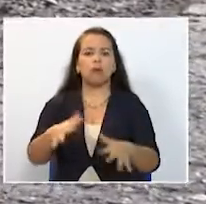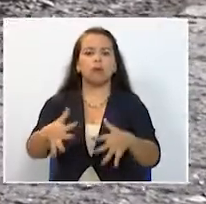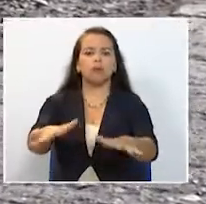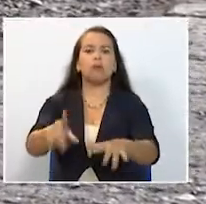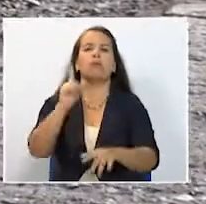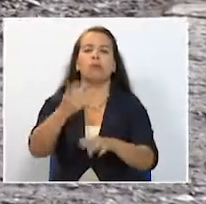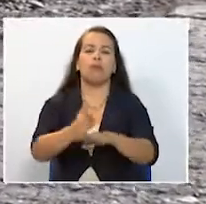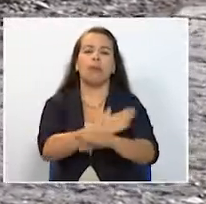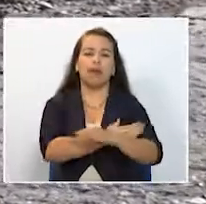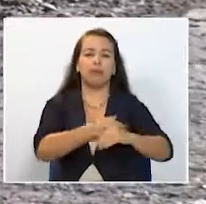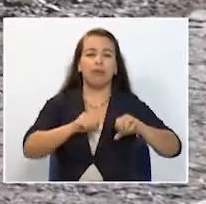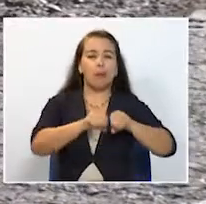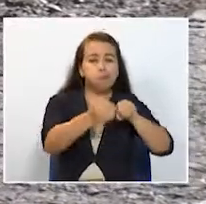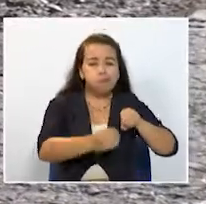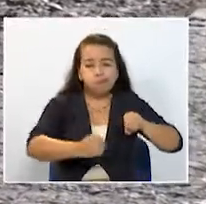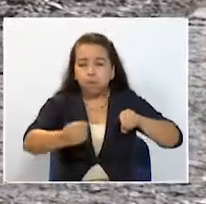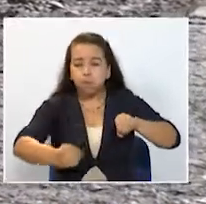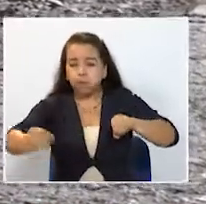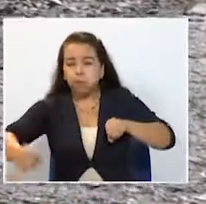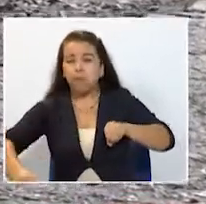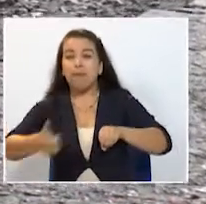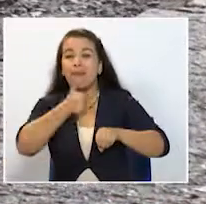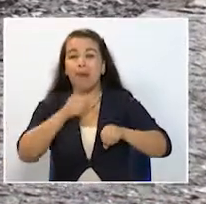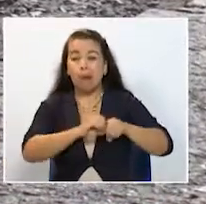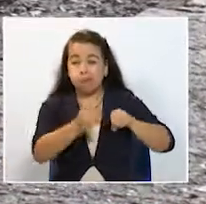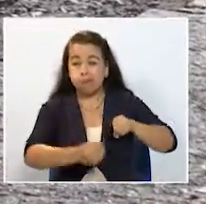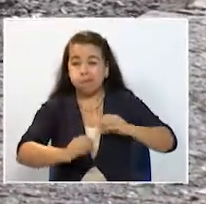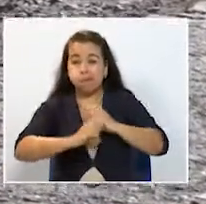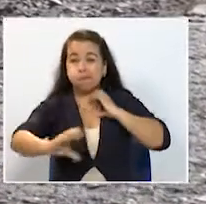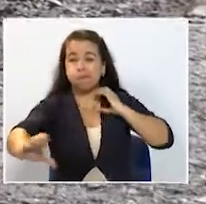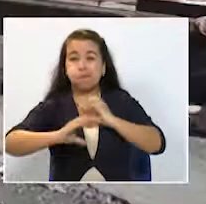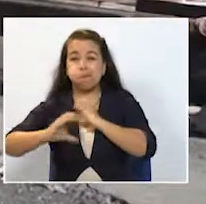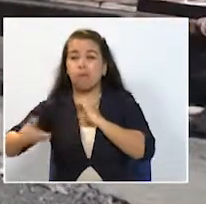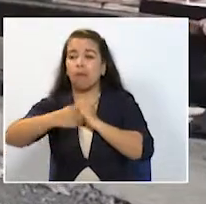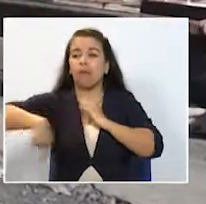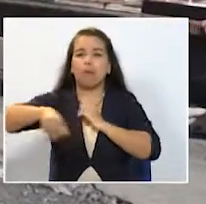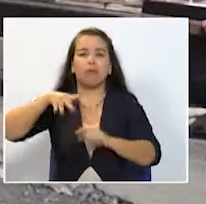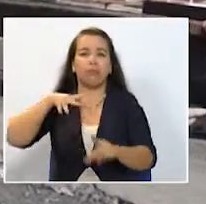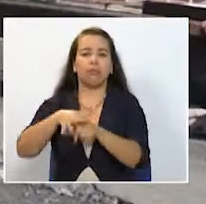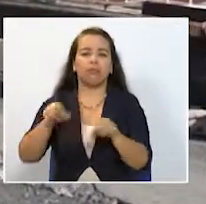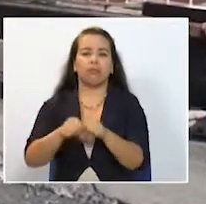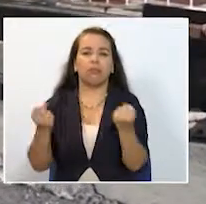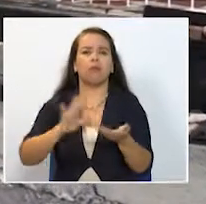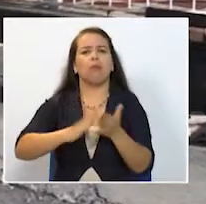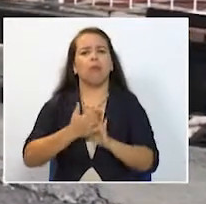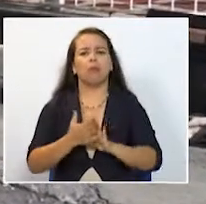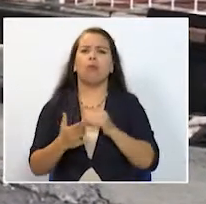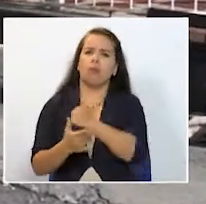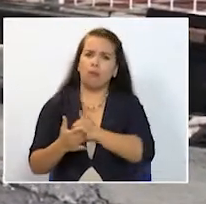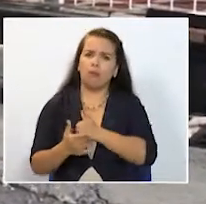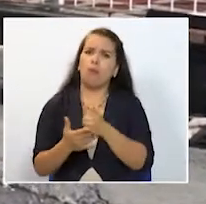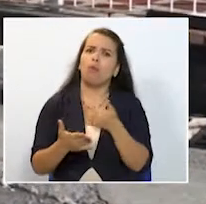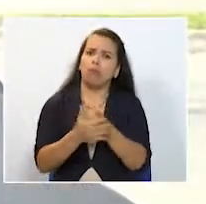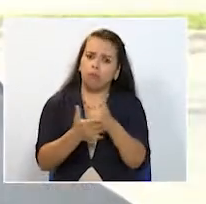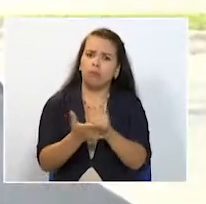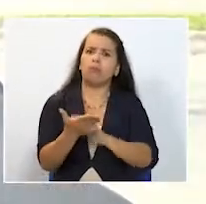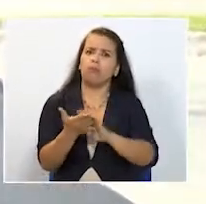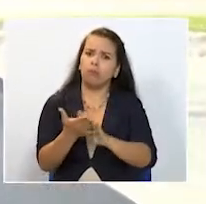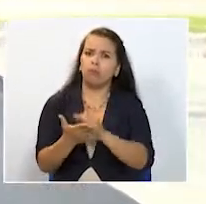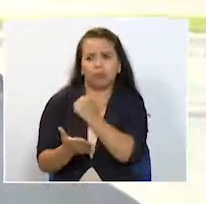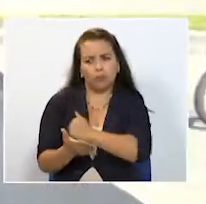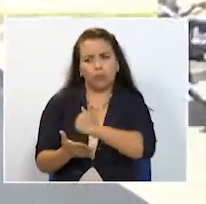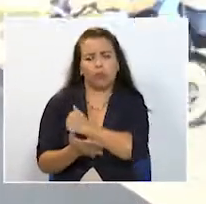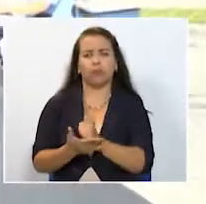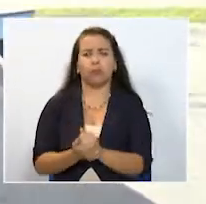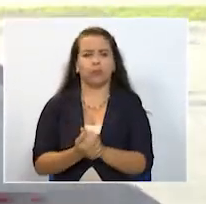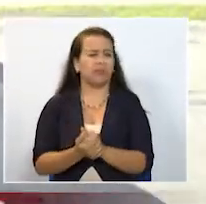de las obras realizadas por parte de la empresa de servicios públicos de Dos Quebradas Serviciudad La Comunidad pide una pronta intervención en la zona Que está